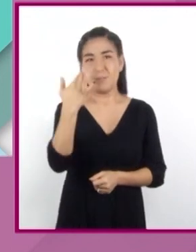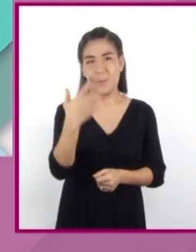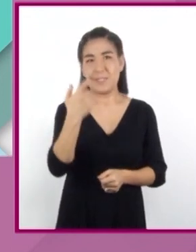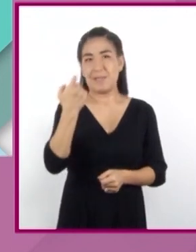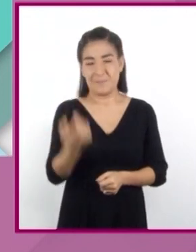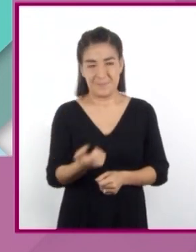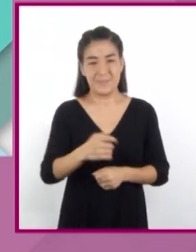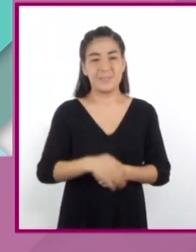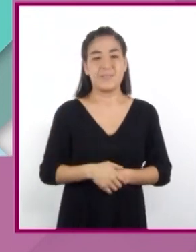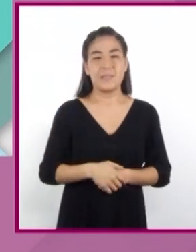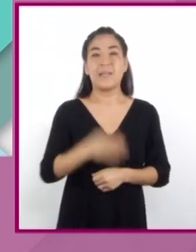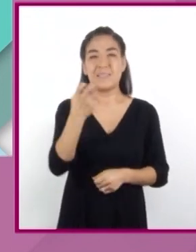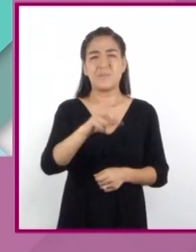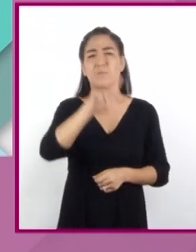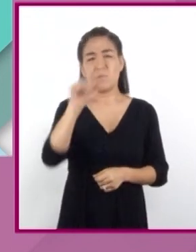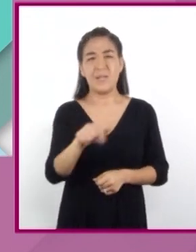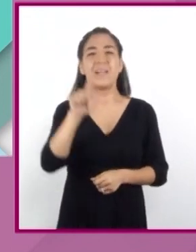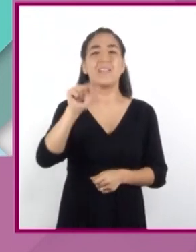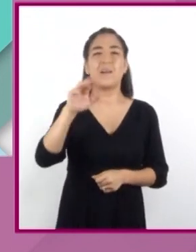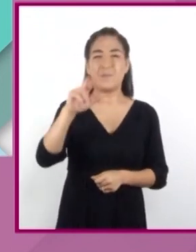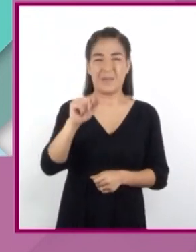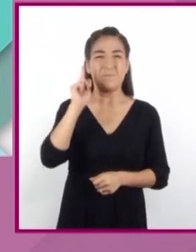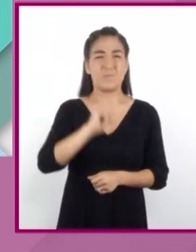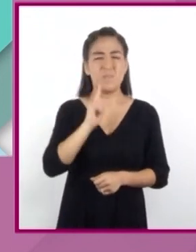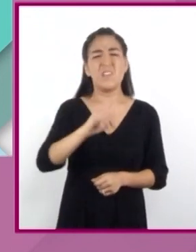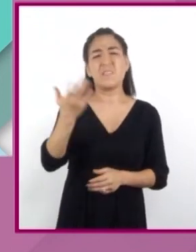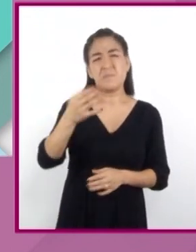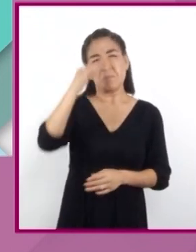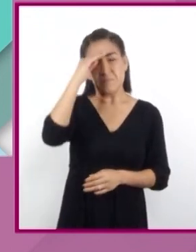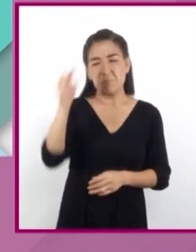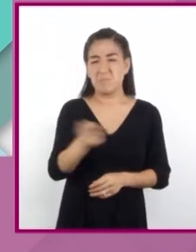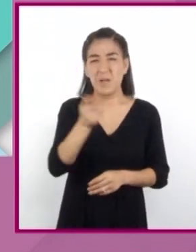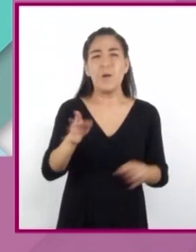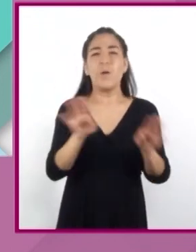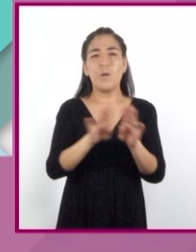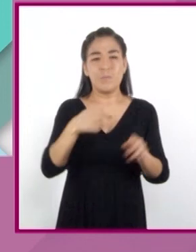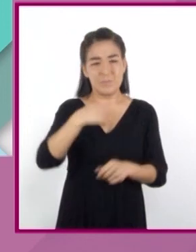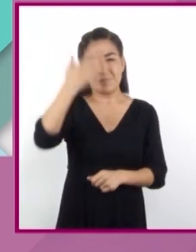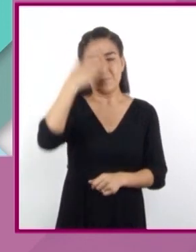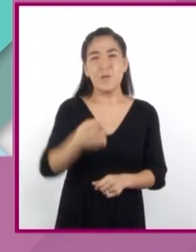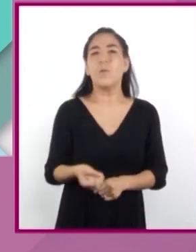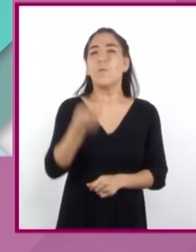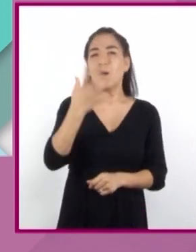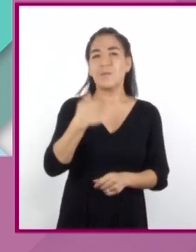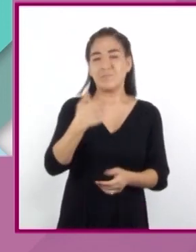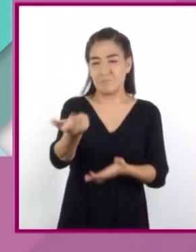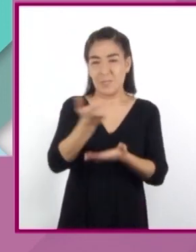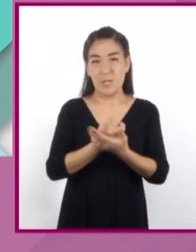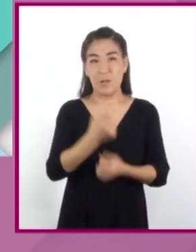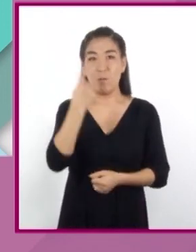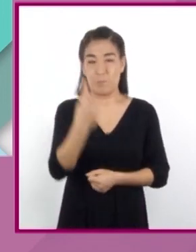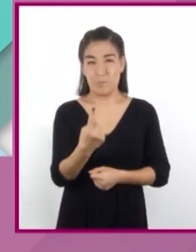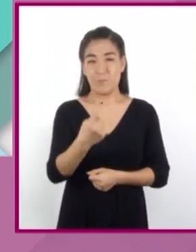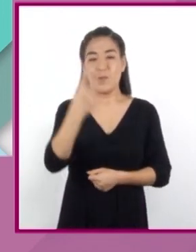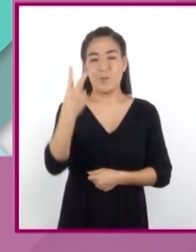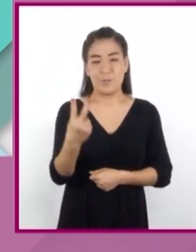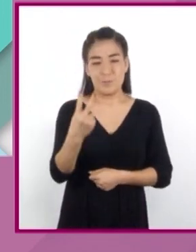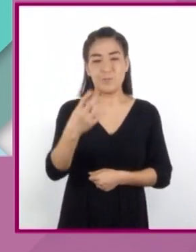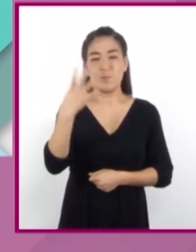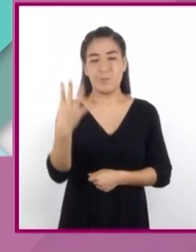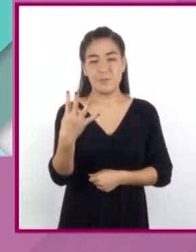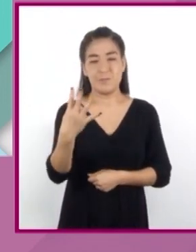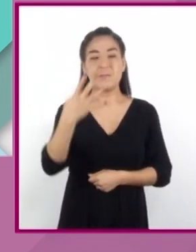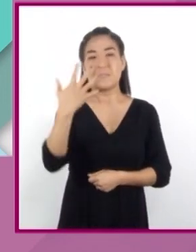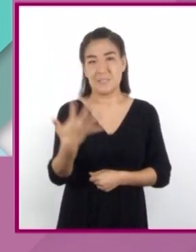de cobrar, Laura se preguntó, ¿qué tendré que hacer para saber cuánto tengo que cobrar por 1, 2, 4